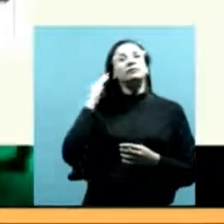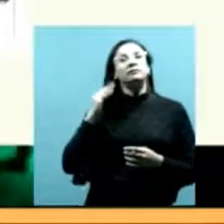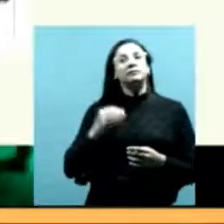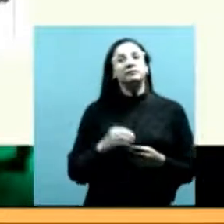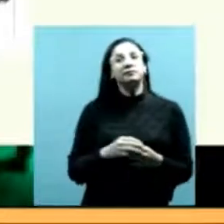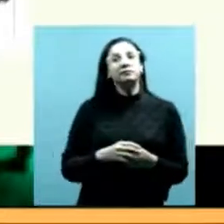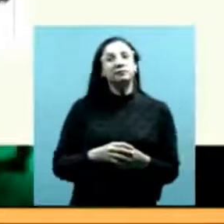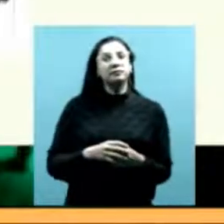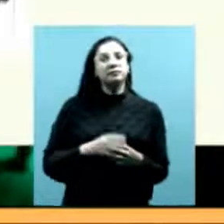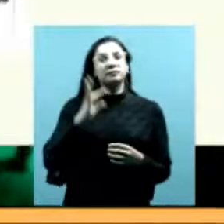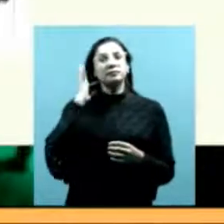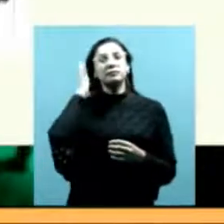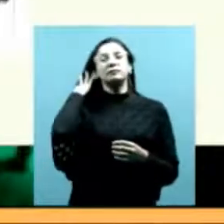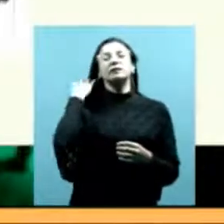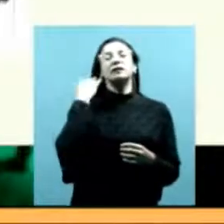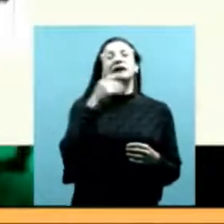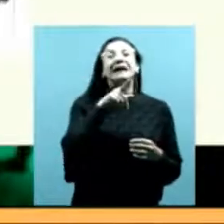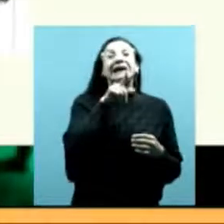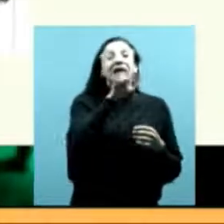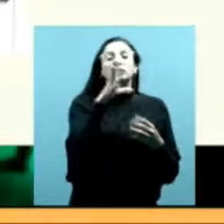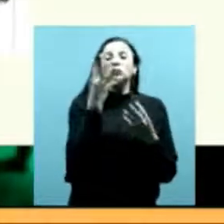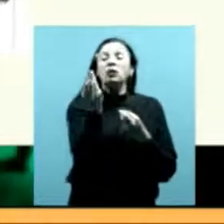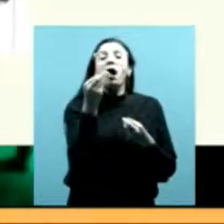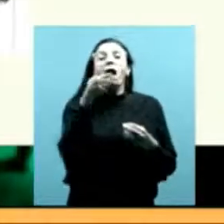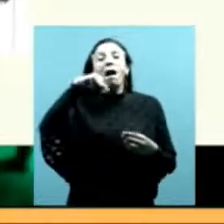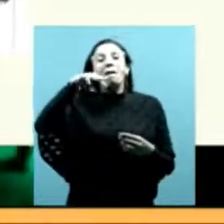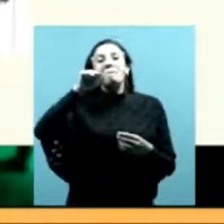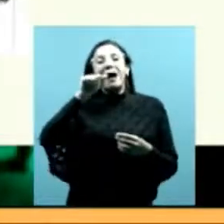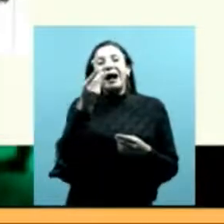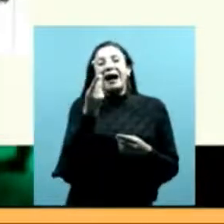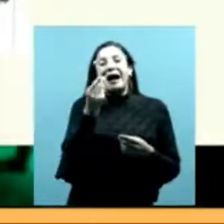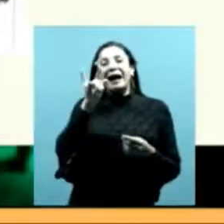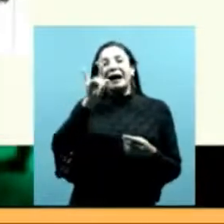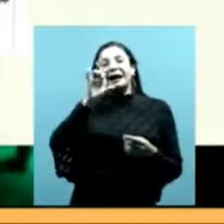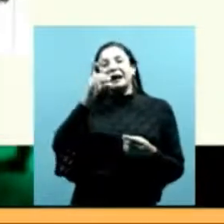en Patagonia fueron los grandes y masivos desalojos